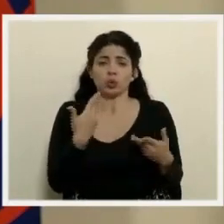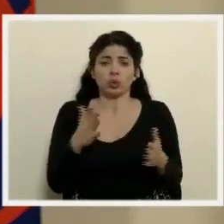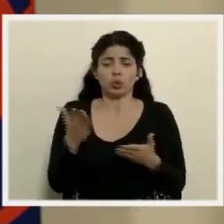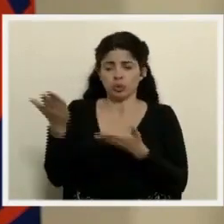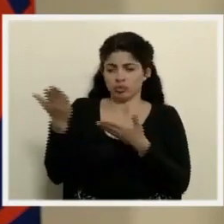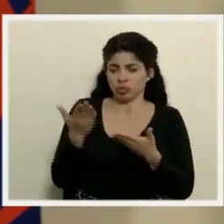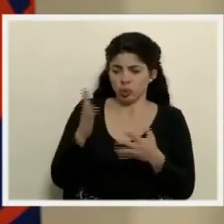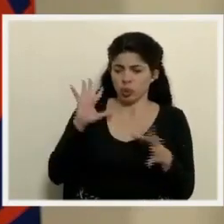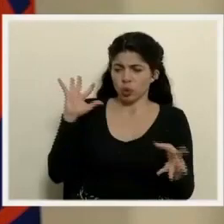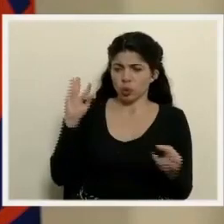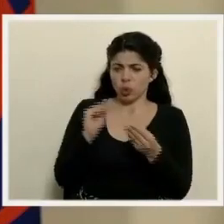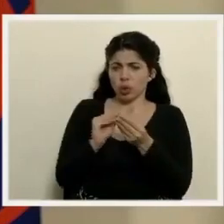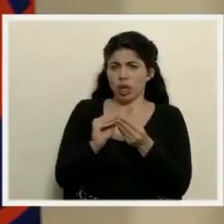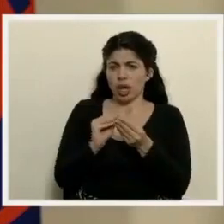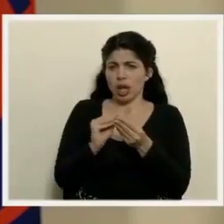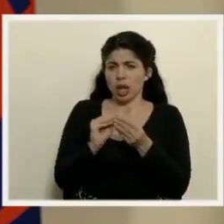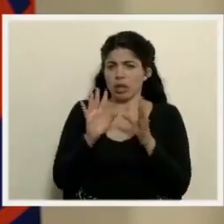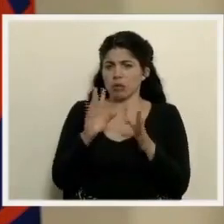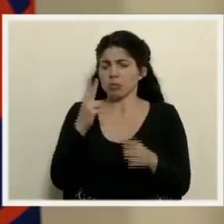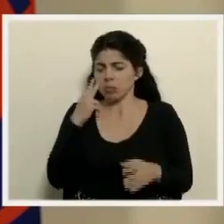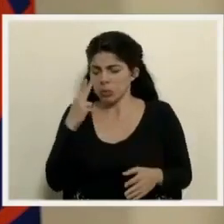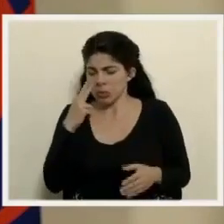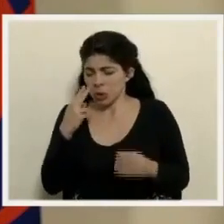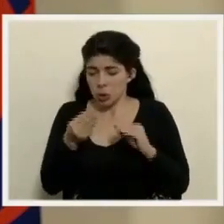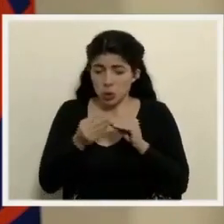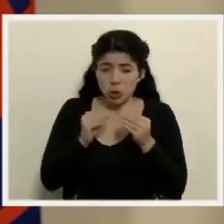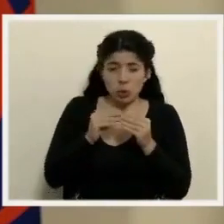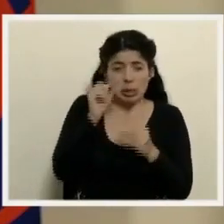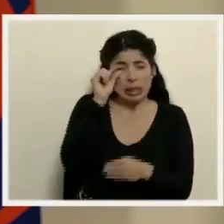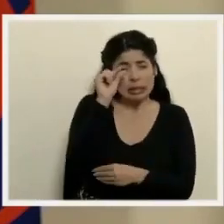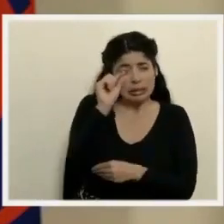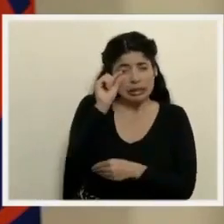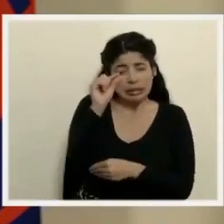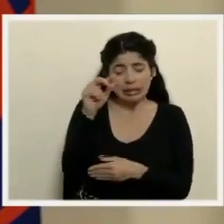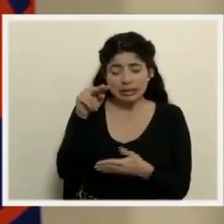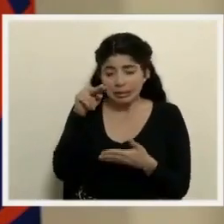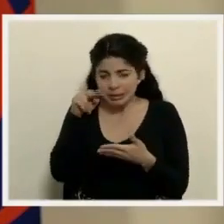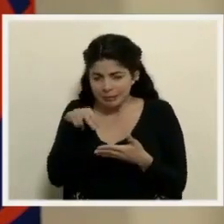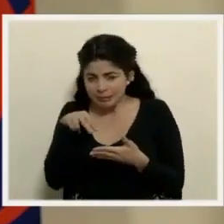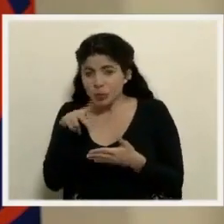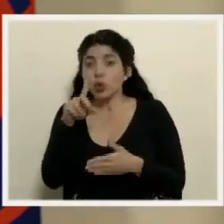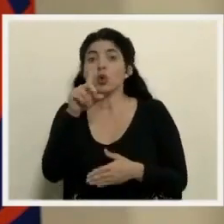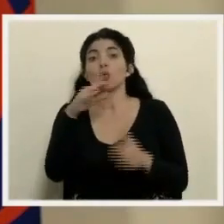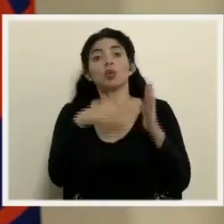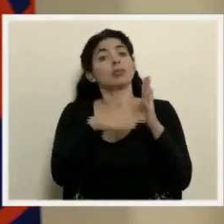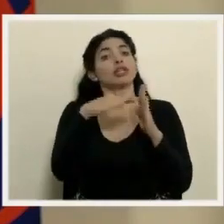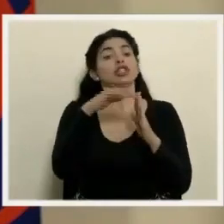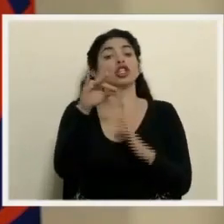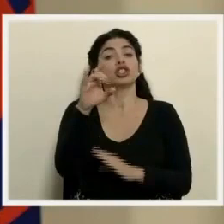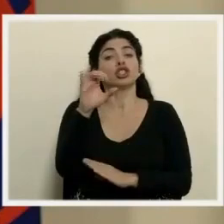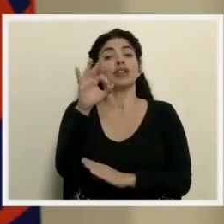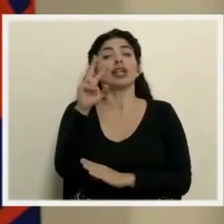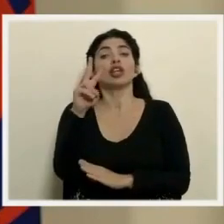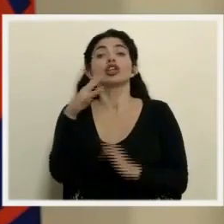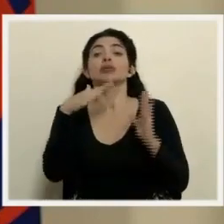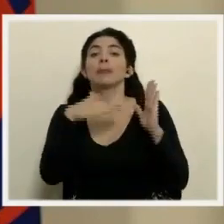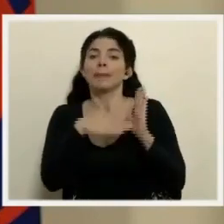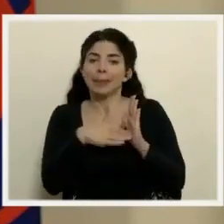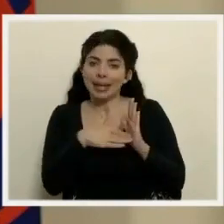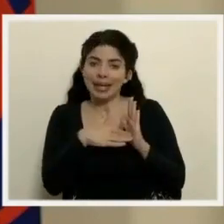un total de, vamos a ver, porque estos numeritos están chiquiticos, 1.892